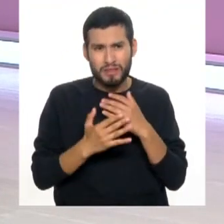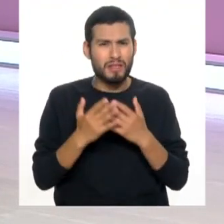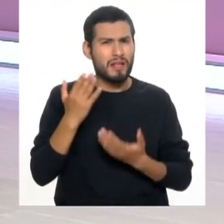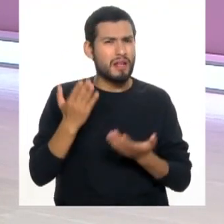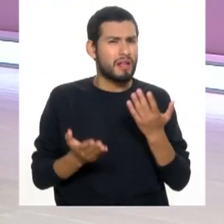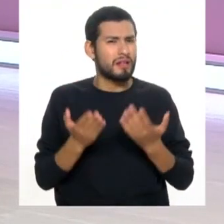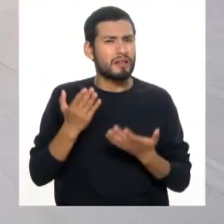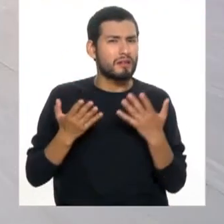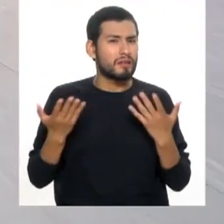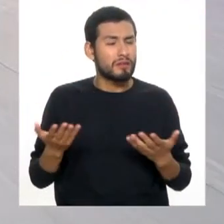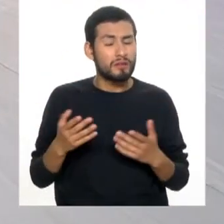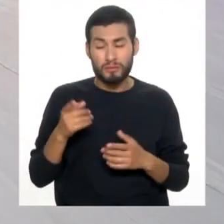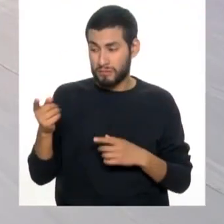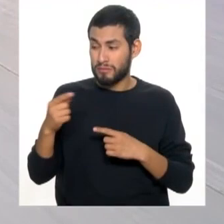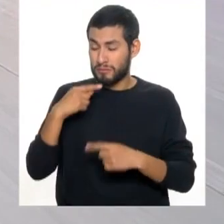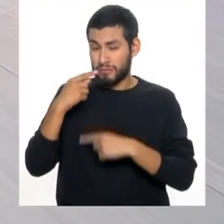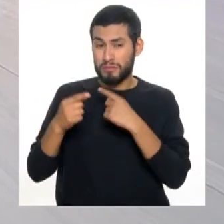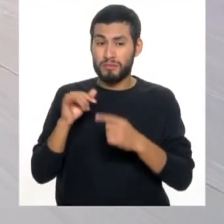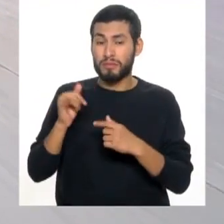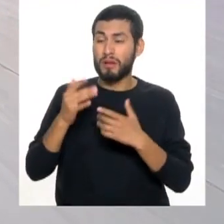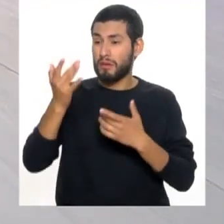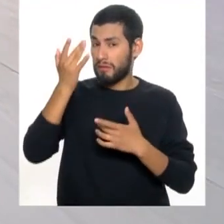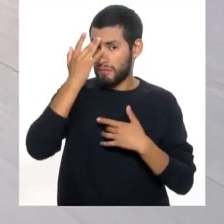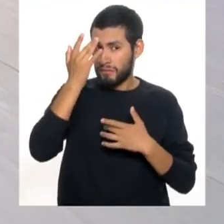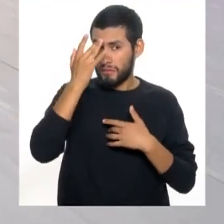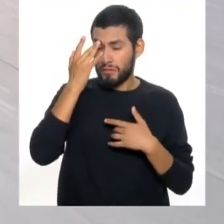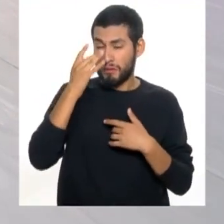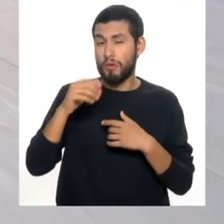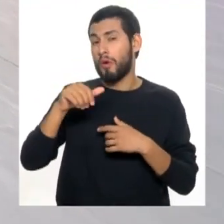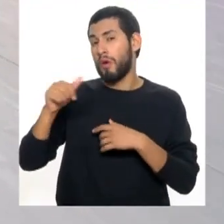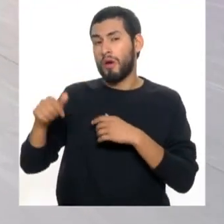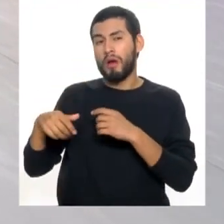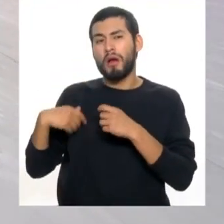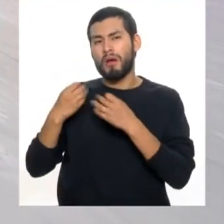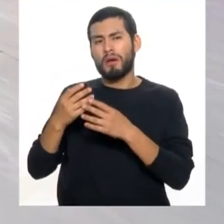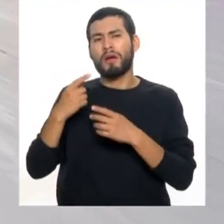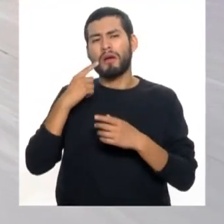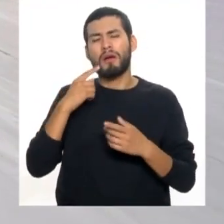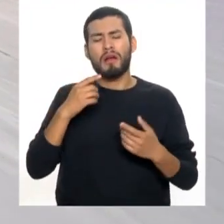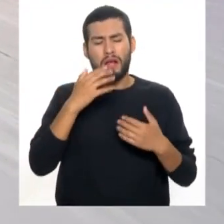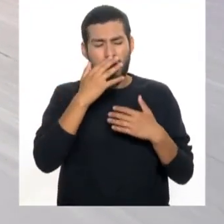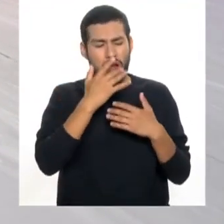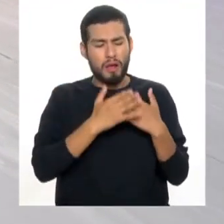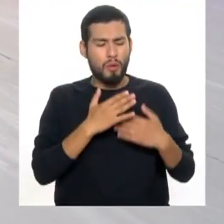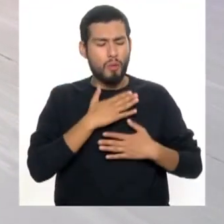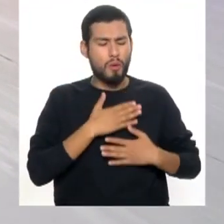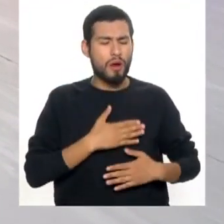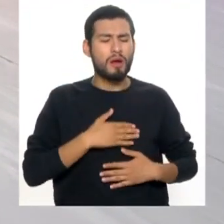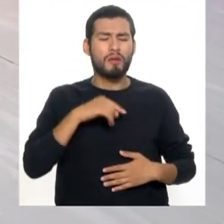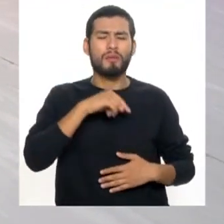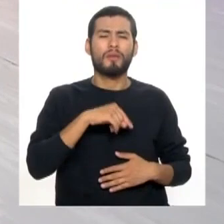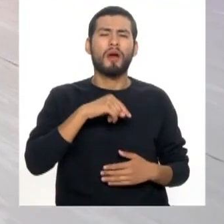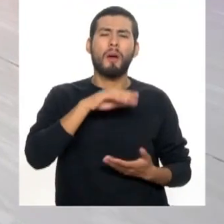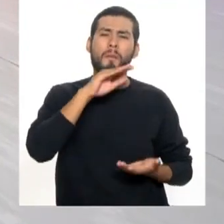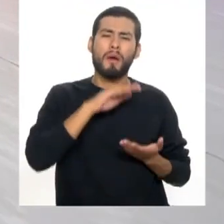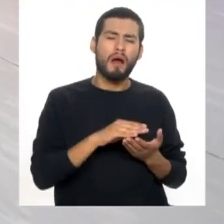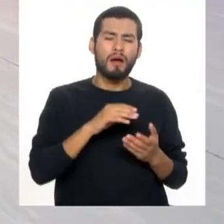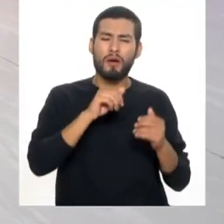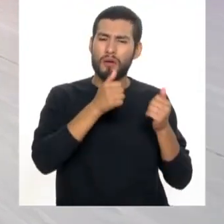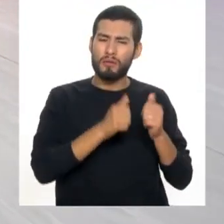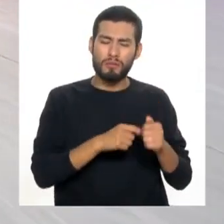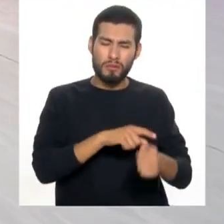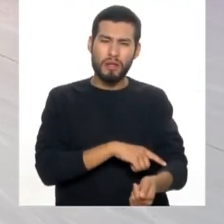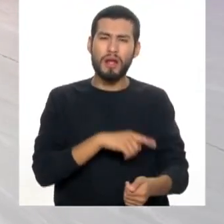repente puede ser, como usted dijo también, una enfermedad de fondo que puede tener las plaquetas bajas o algún tipo de leucemia, etcétera. Entonces,